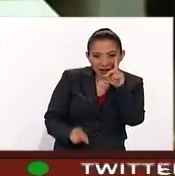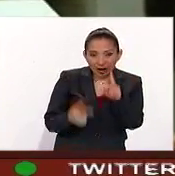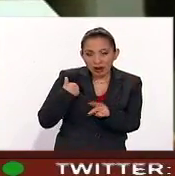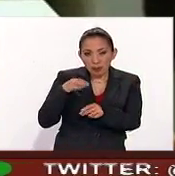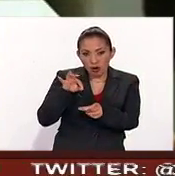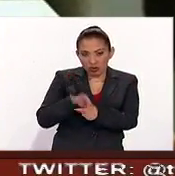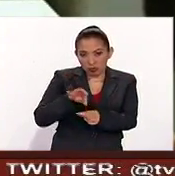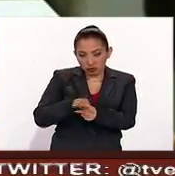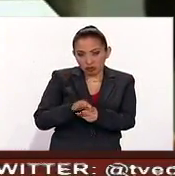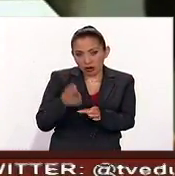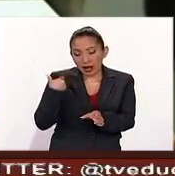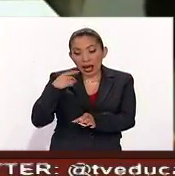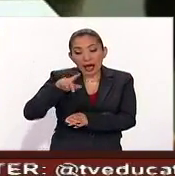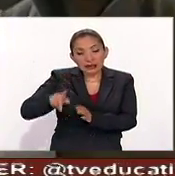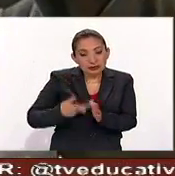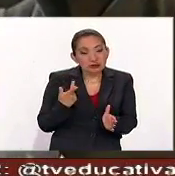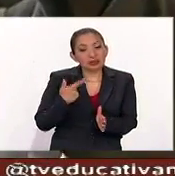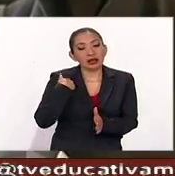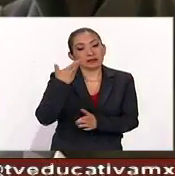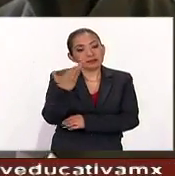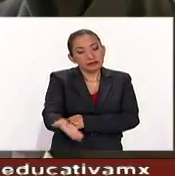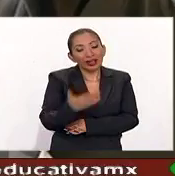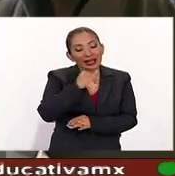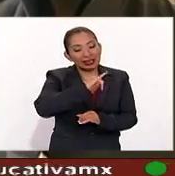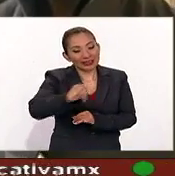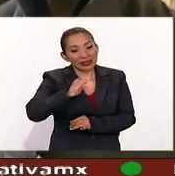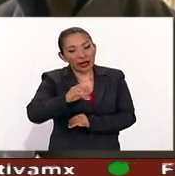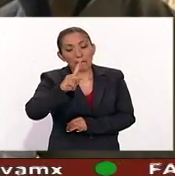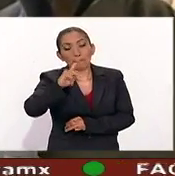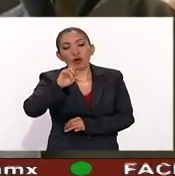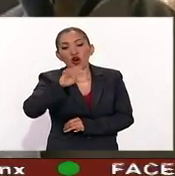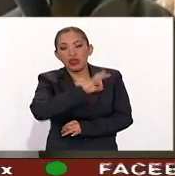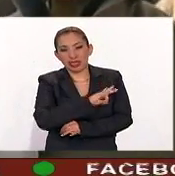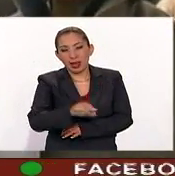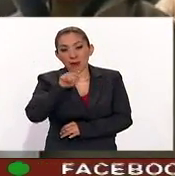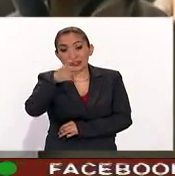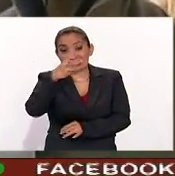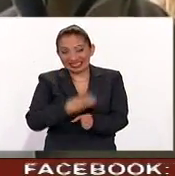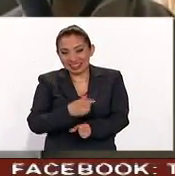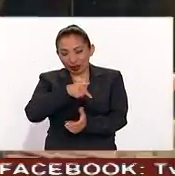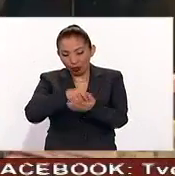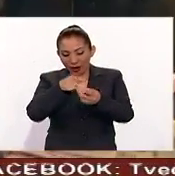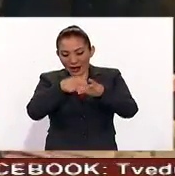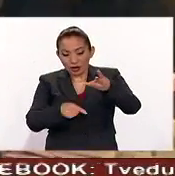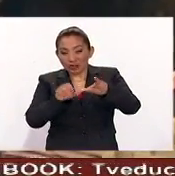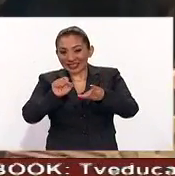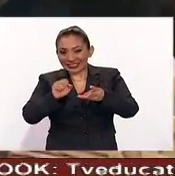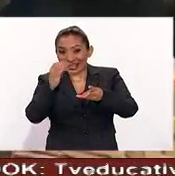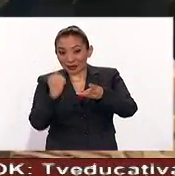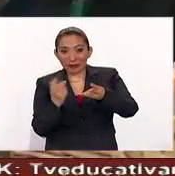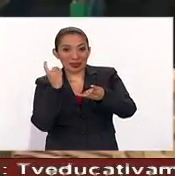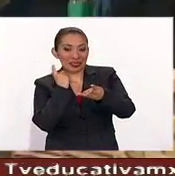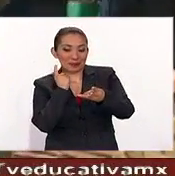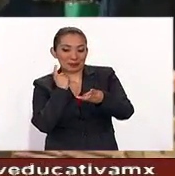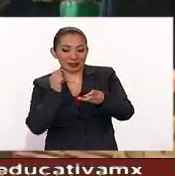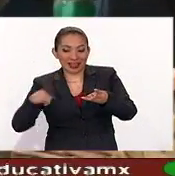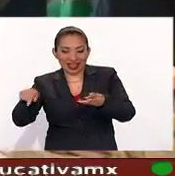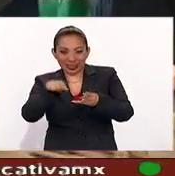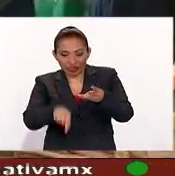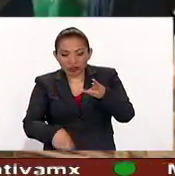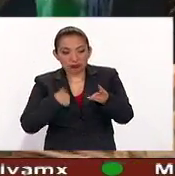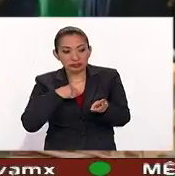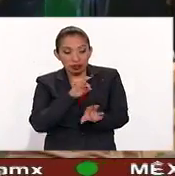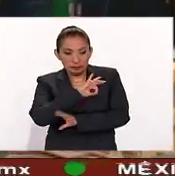las elecciones y es la petición de la izquierdista Podemos, que quedó en tercer lugar con 69 diputados, de